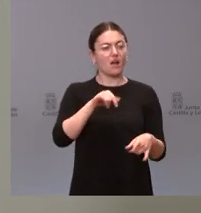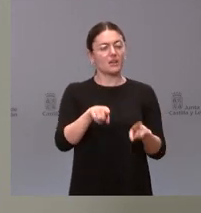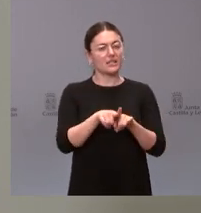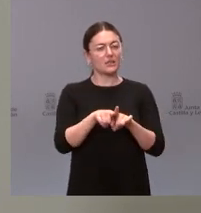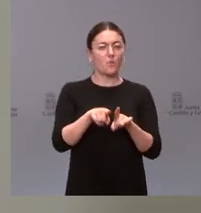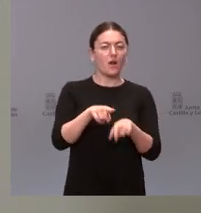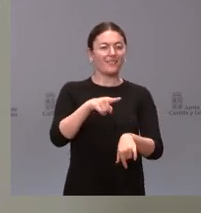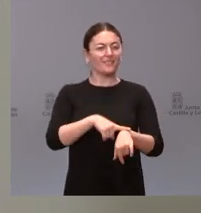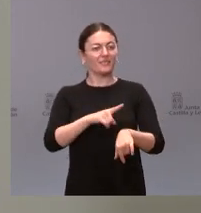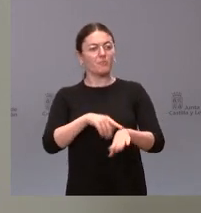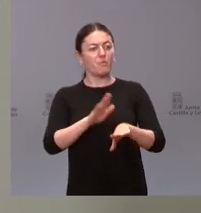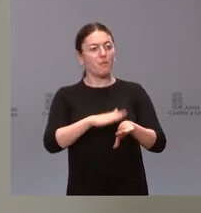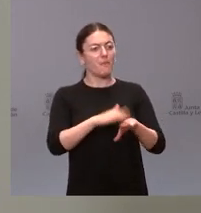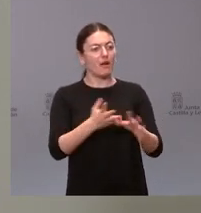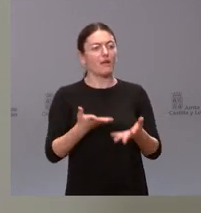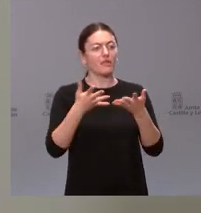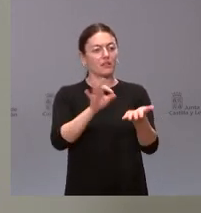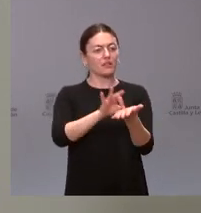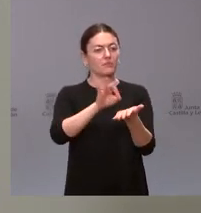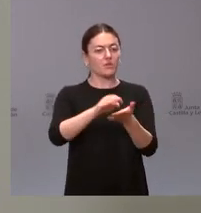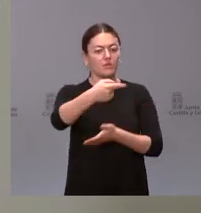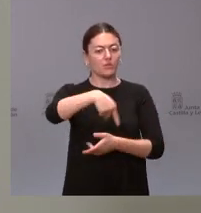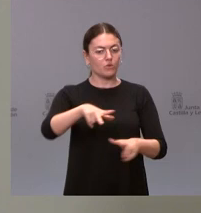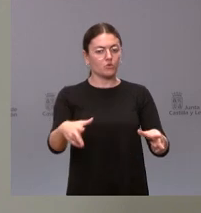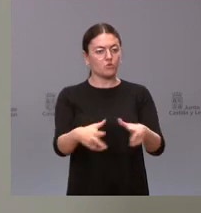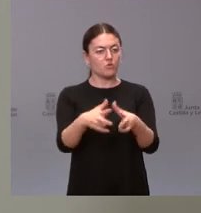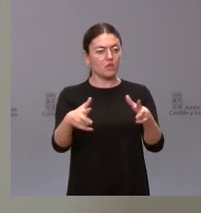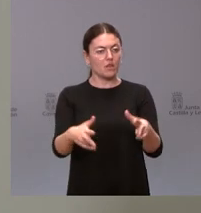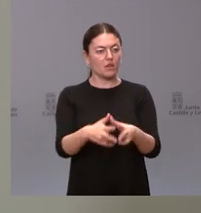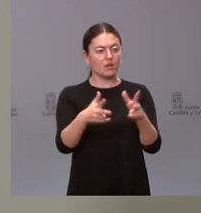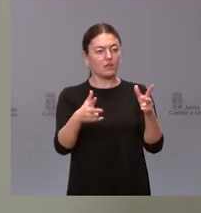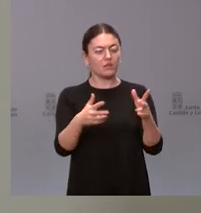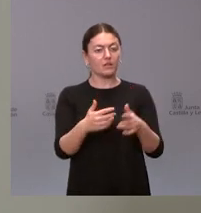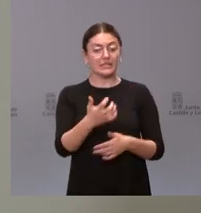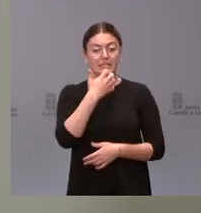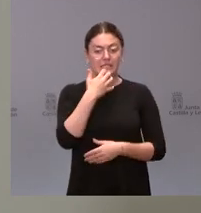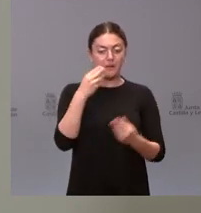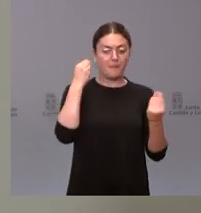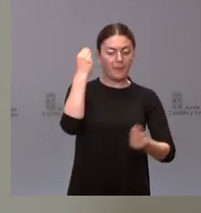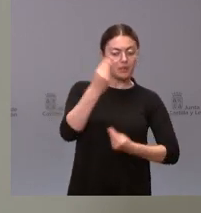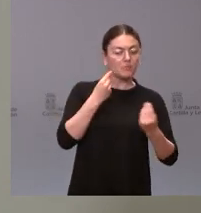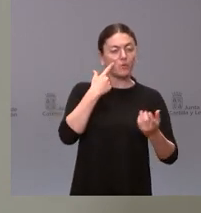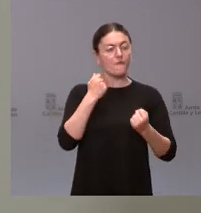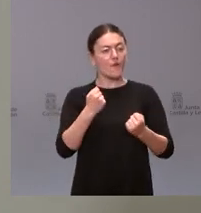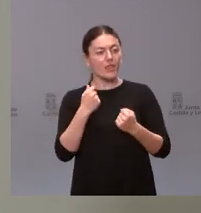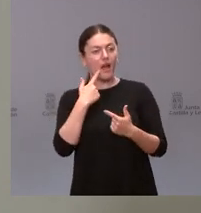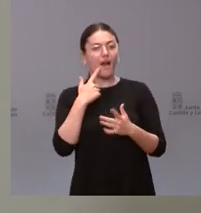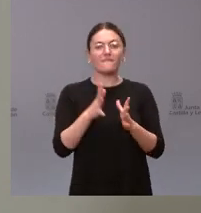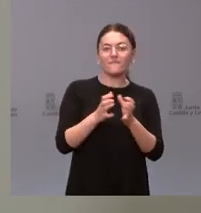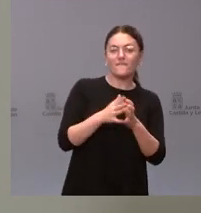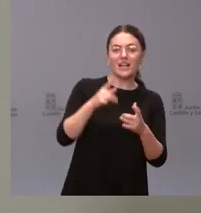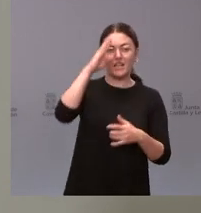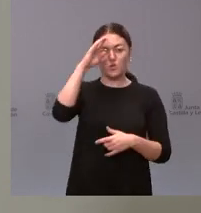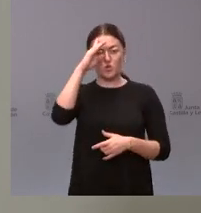de prestación de esos servicios al conjunto de la sociedad mientras nos consideremos con fuerzas con ganas con ilusión nos